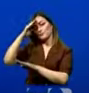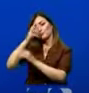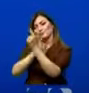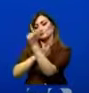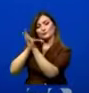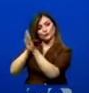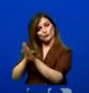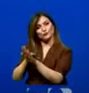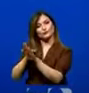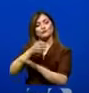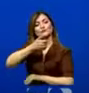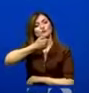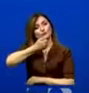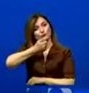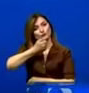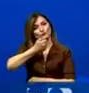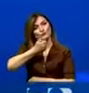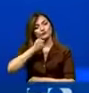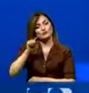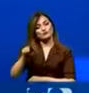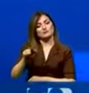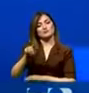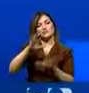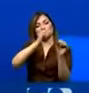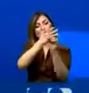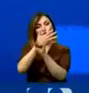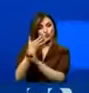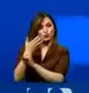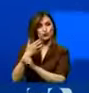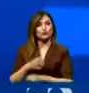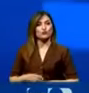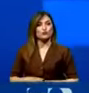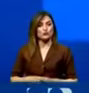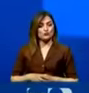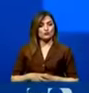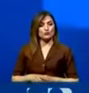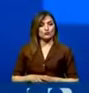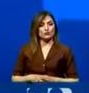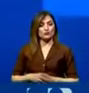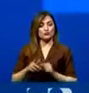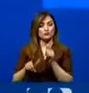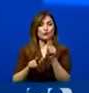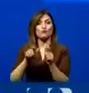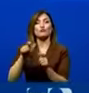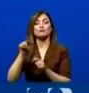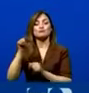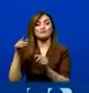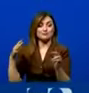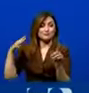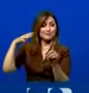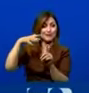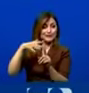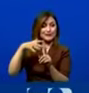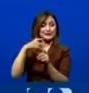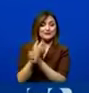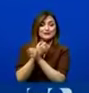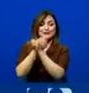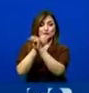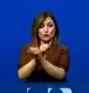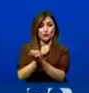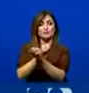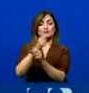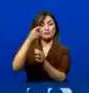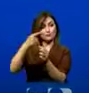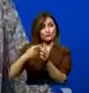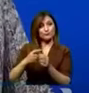y los periodistas que fueron objeto de secuestro, y con los ciudadanos que fueron atacados para defender la ciudad de Quito.